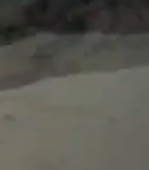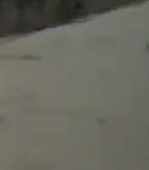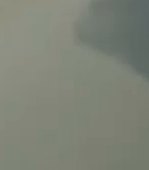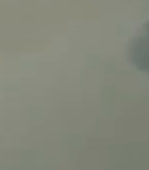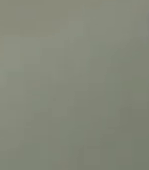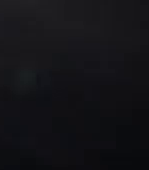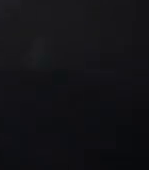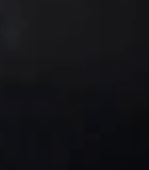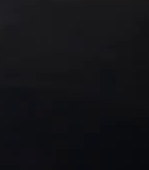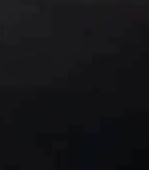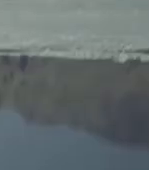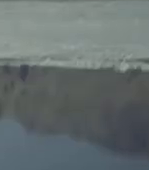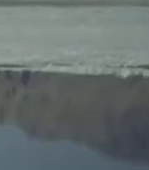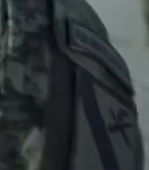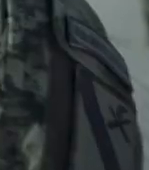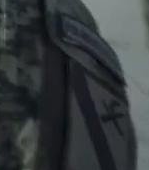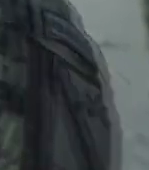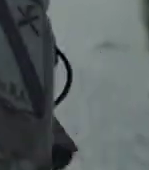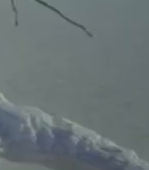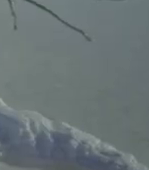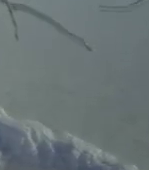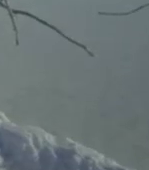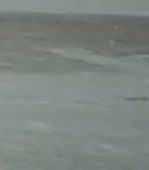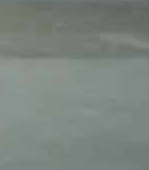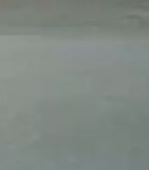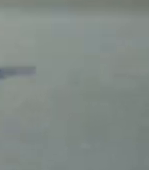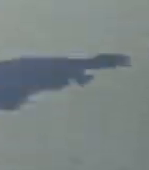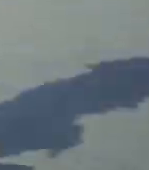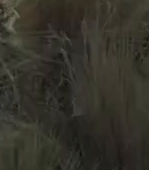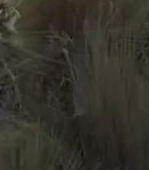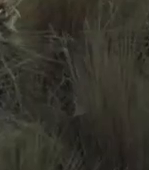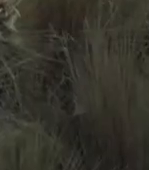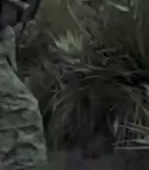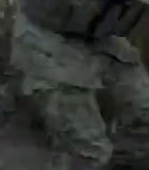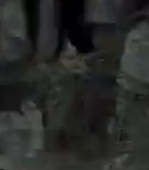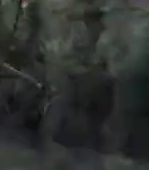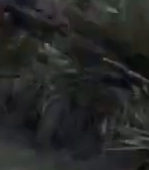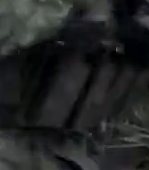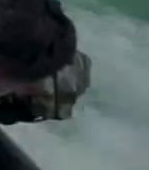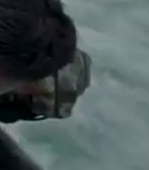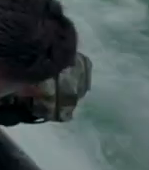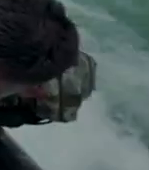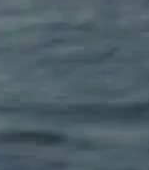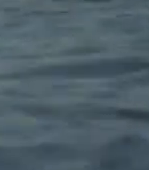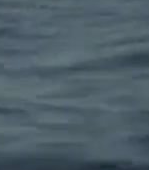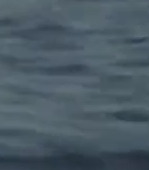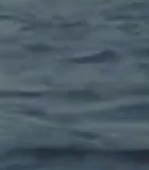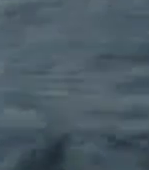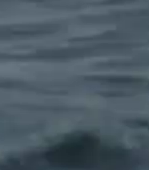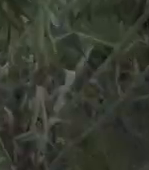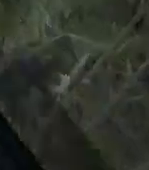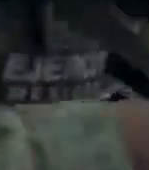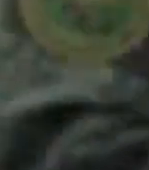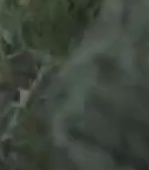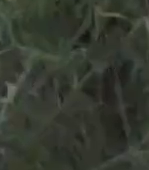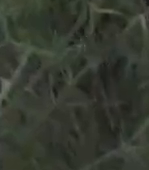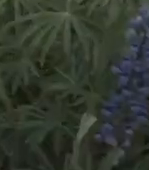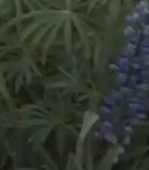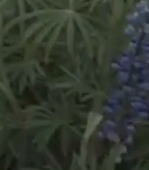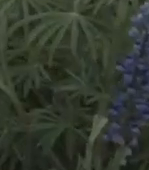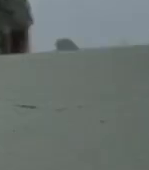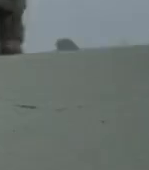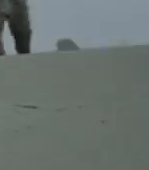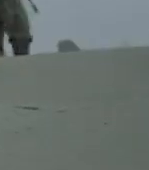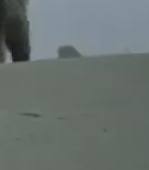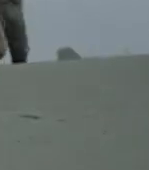No importan los obstáculos que haya que enfrentar, eso nos hace más fuertes. Somos un equipo y nada puede detener lo que